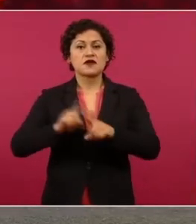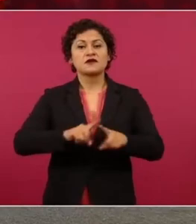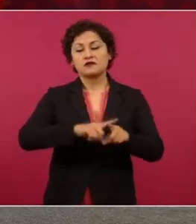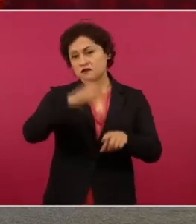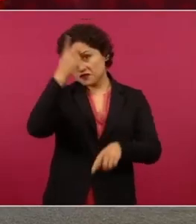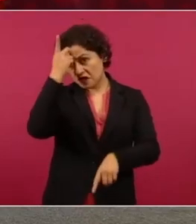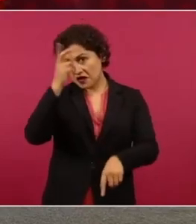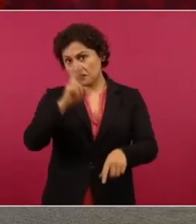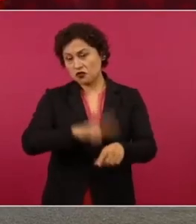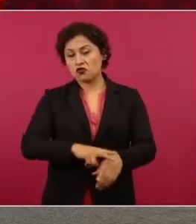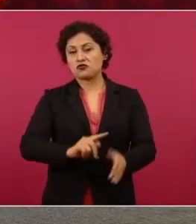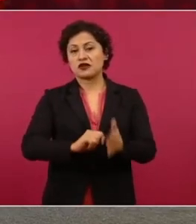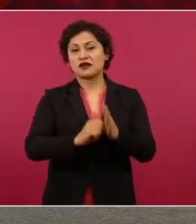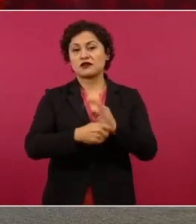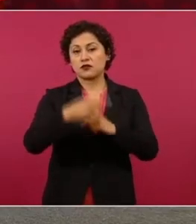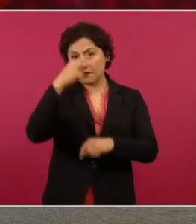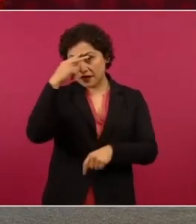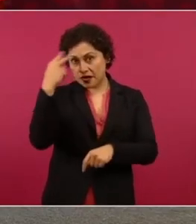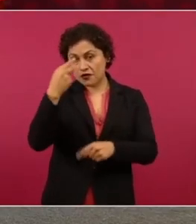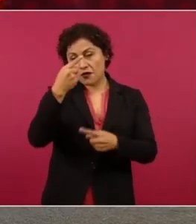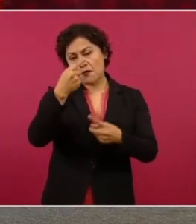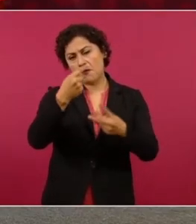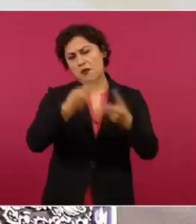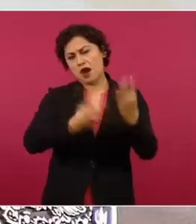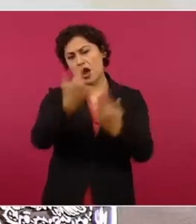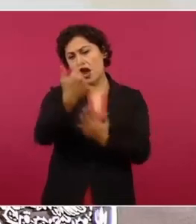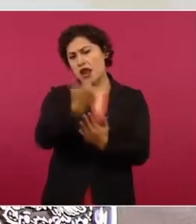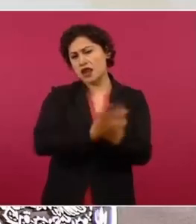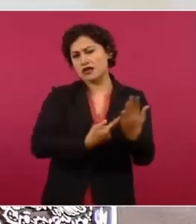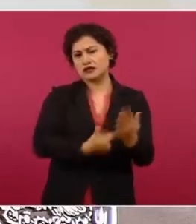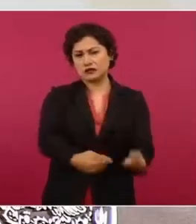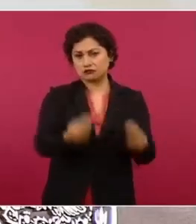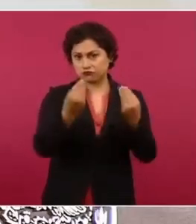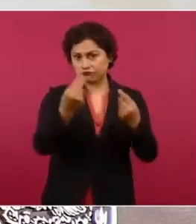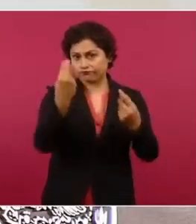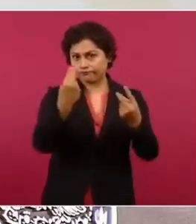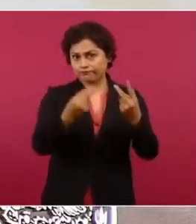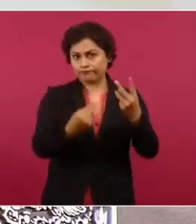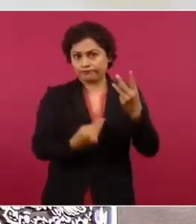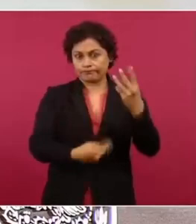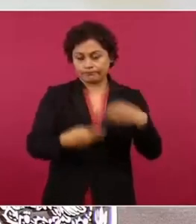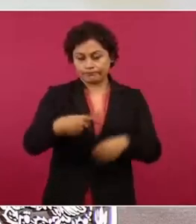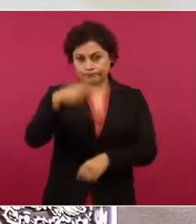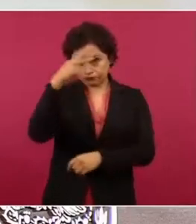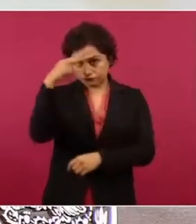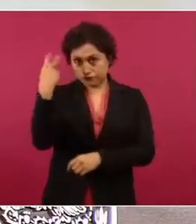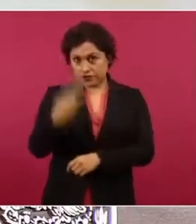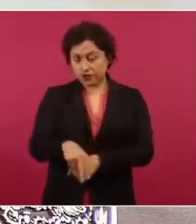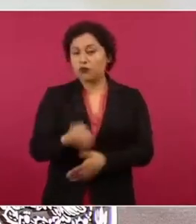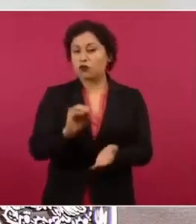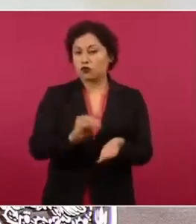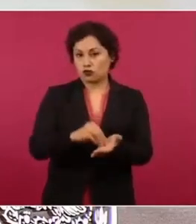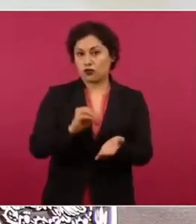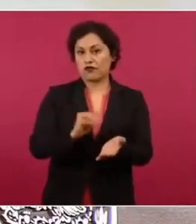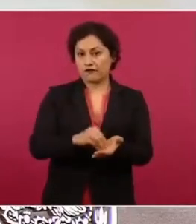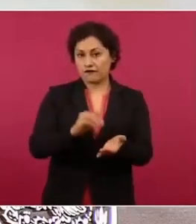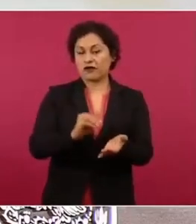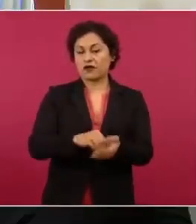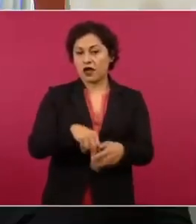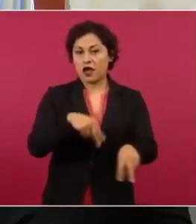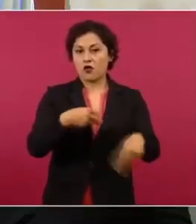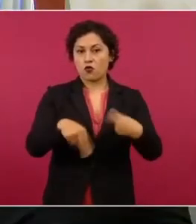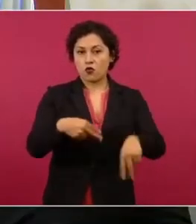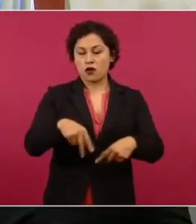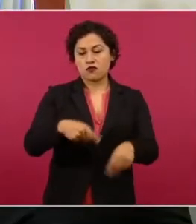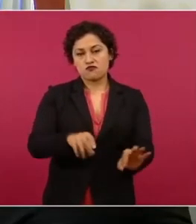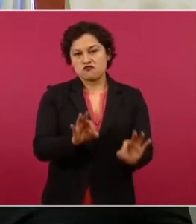y ahí mencionan a muchos directores técnicos que juegan todavía y son muy prestigiados en